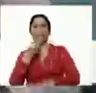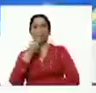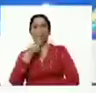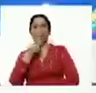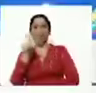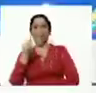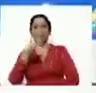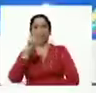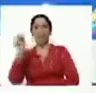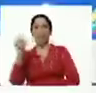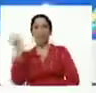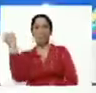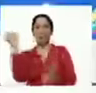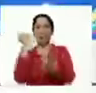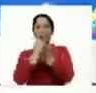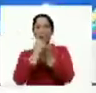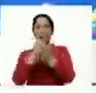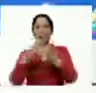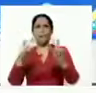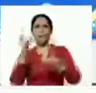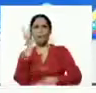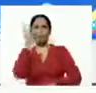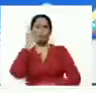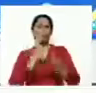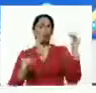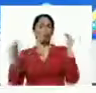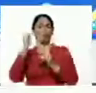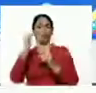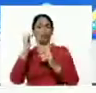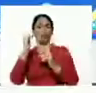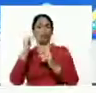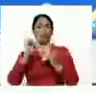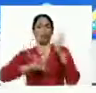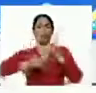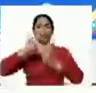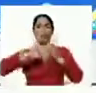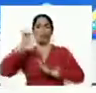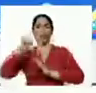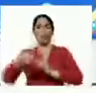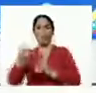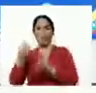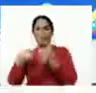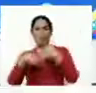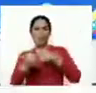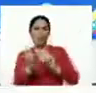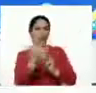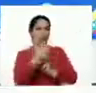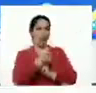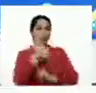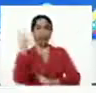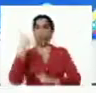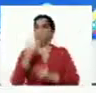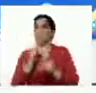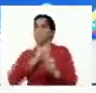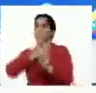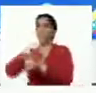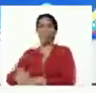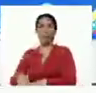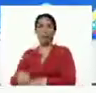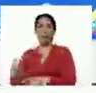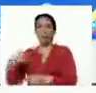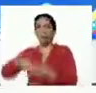han surgido para vencer la especulación y al monopolio. Hay que vencer el monopolio